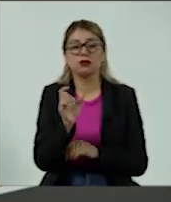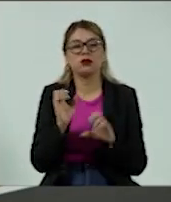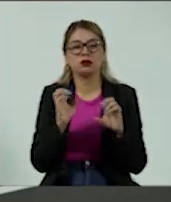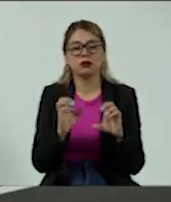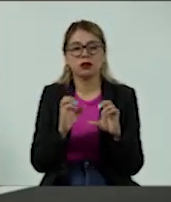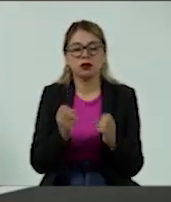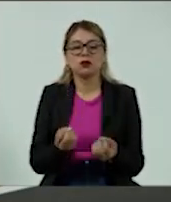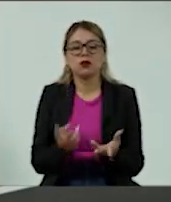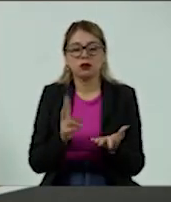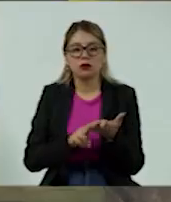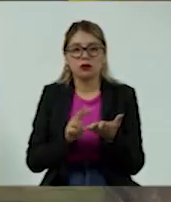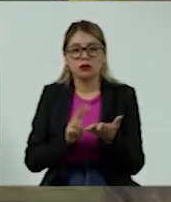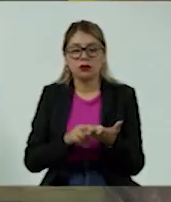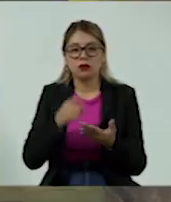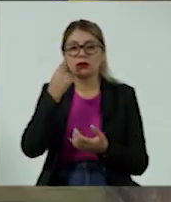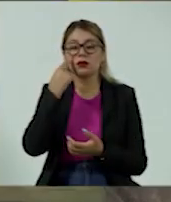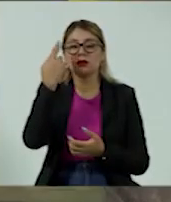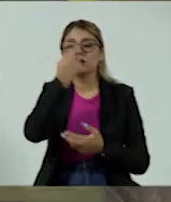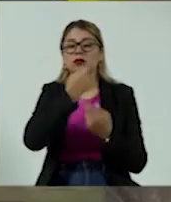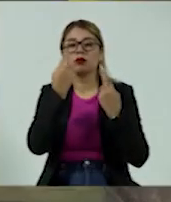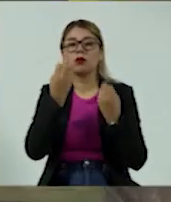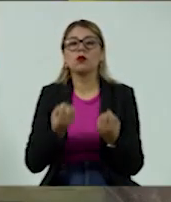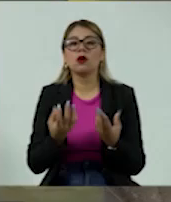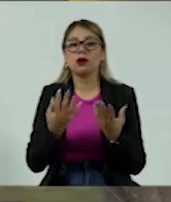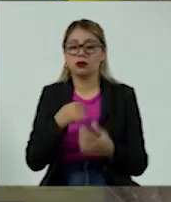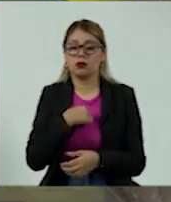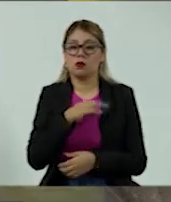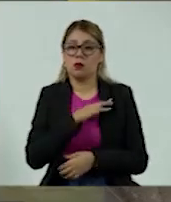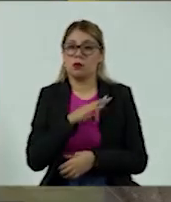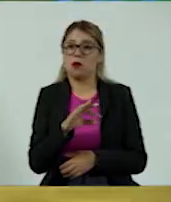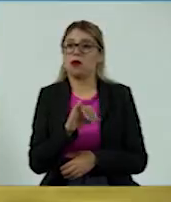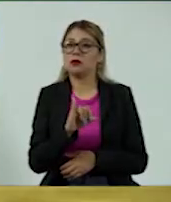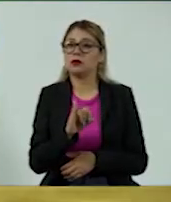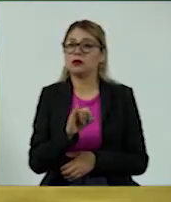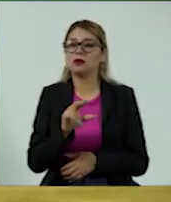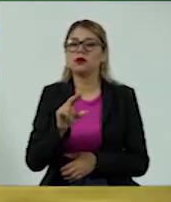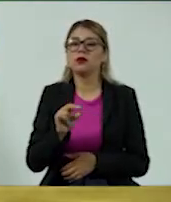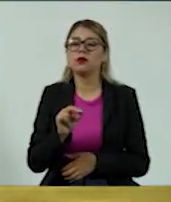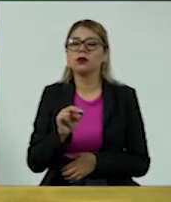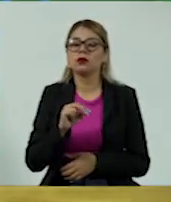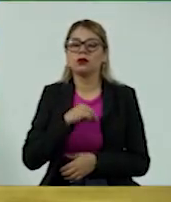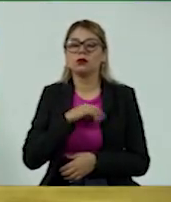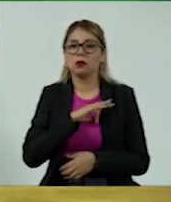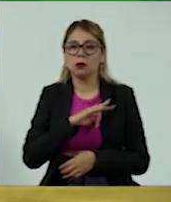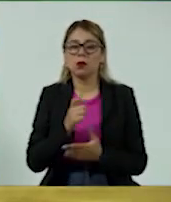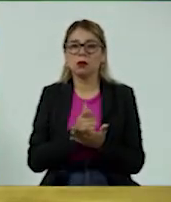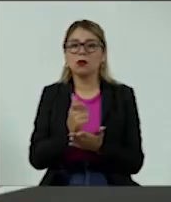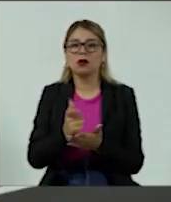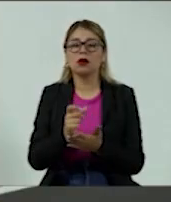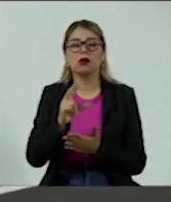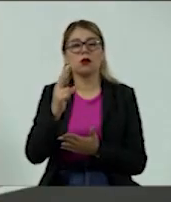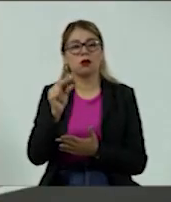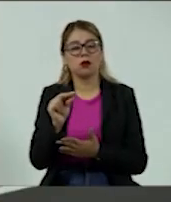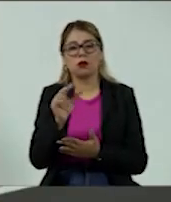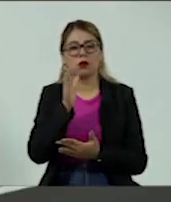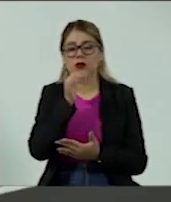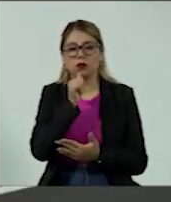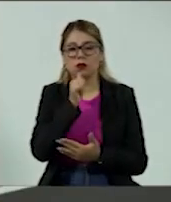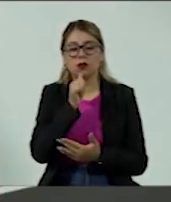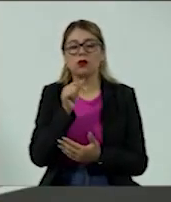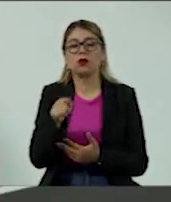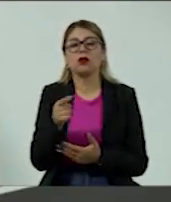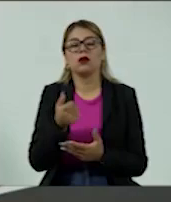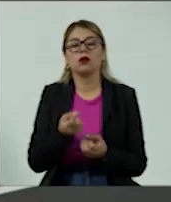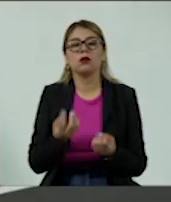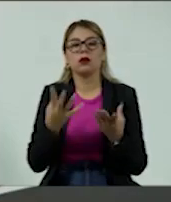cuánto nos cuesta, entender cuánto es mi capacidad de pago para no tener un crédito mayor al que puedo pagar y sobre todo utilizar el